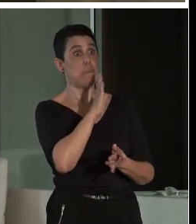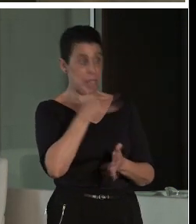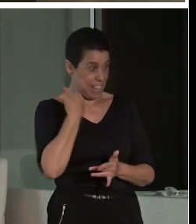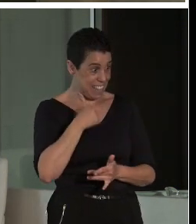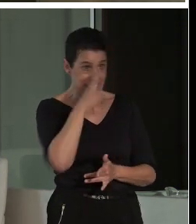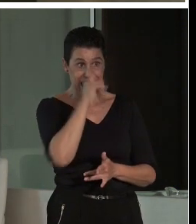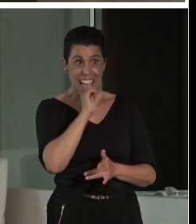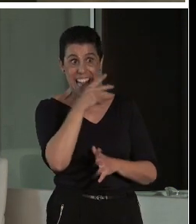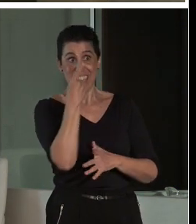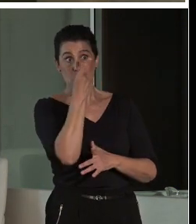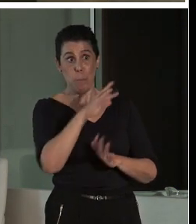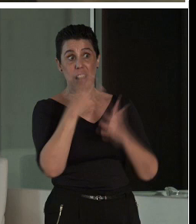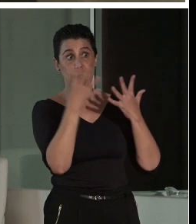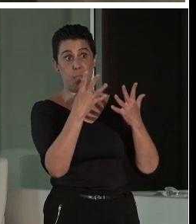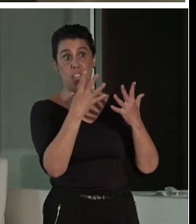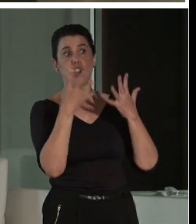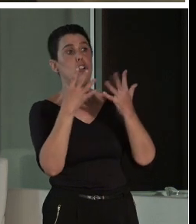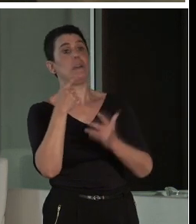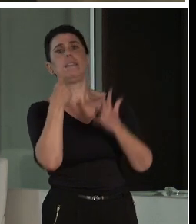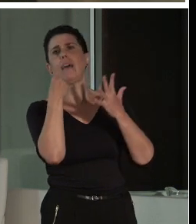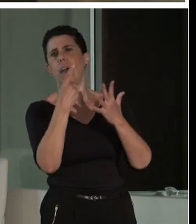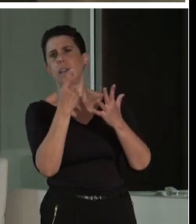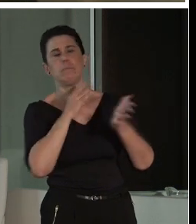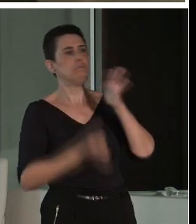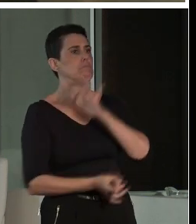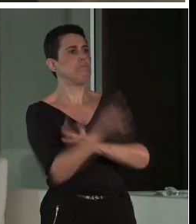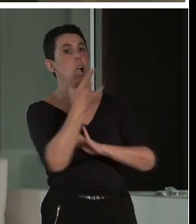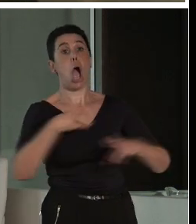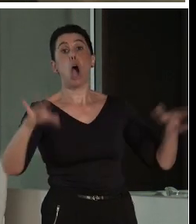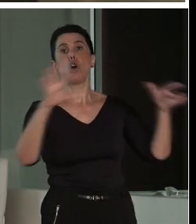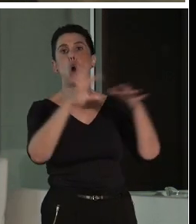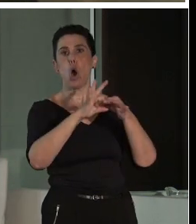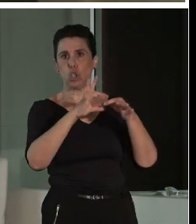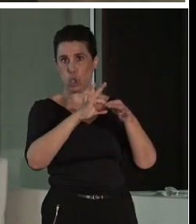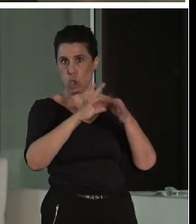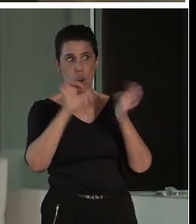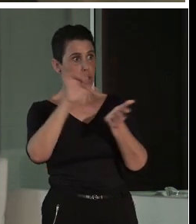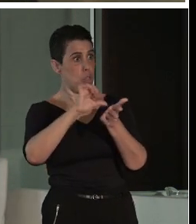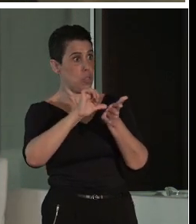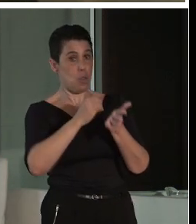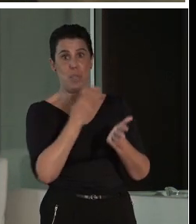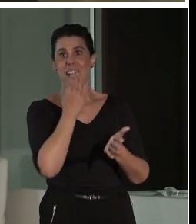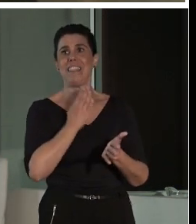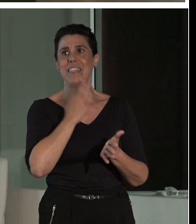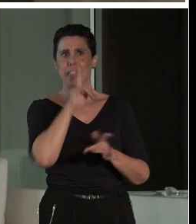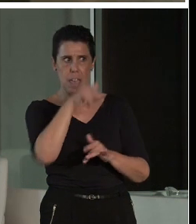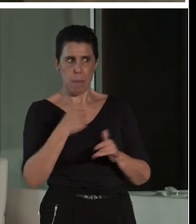constituyó el Consorcio de la Ciudad Monumental de Mérida, que es el organismo que tutela el yacimiento emeritense.